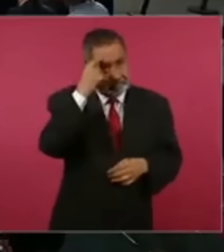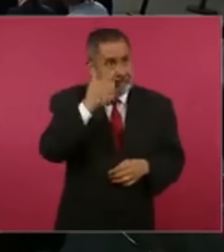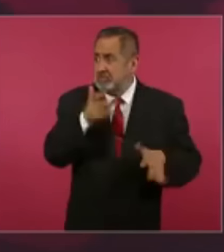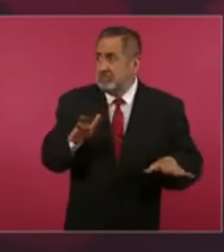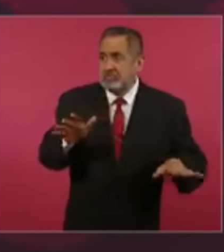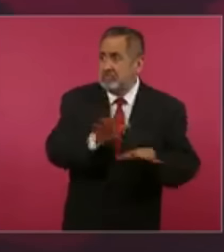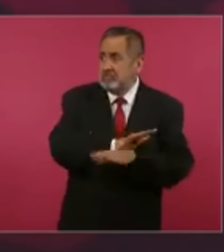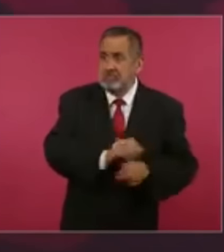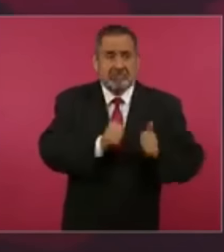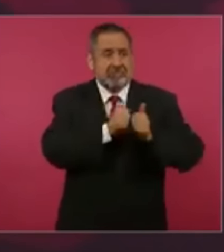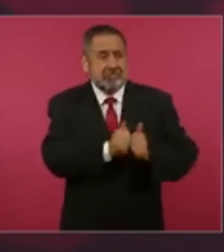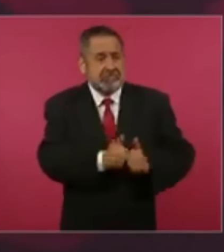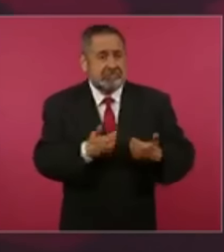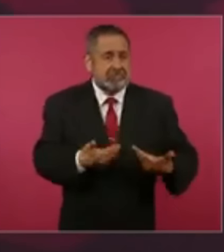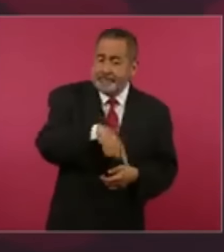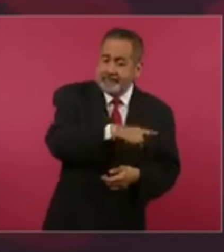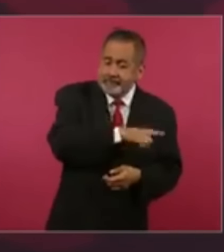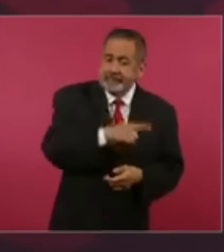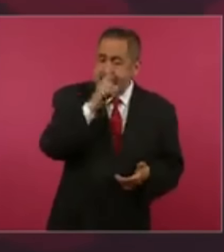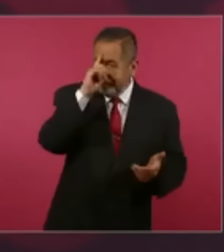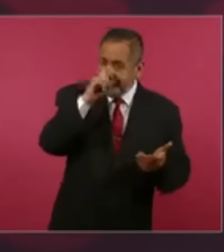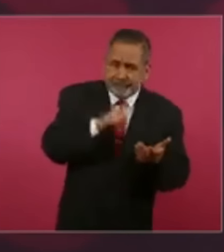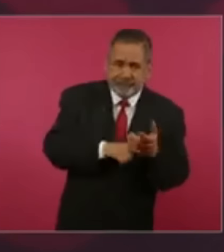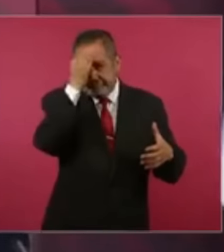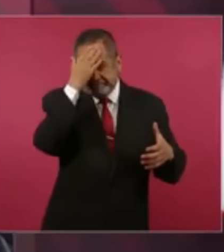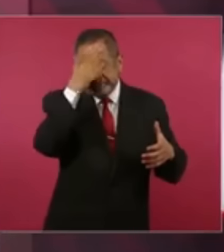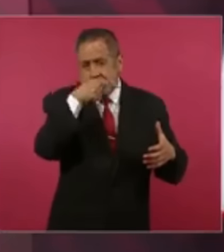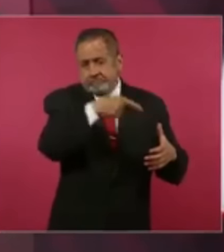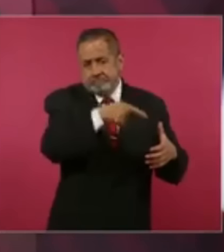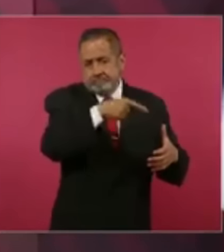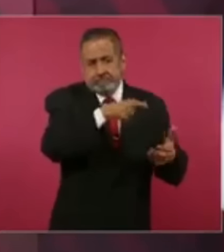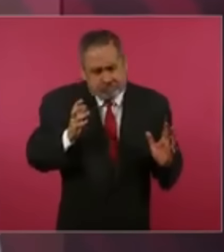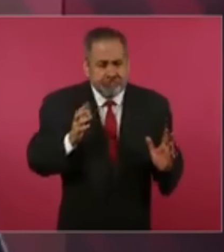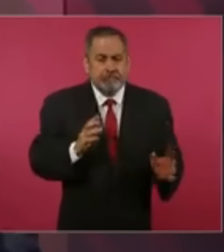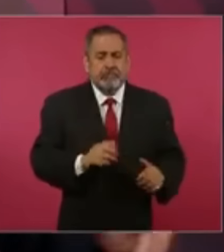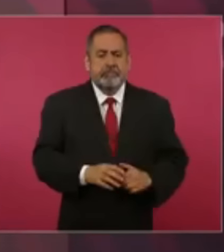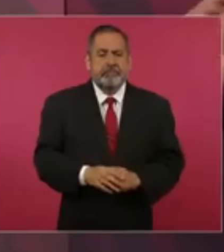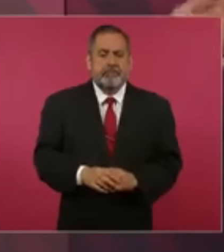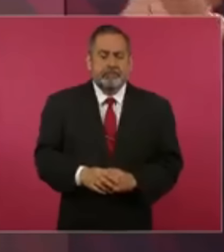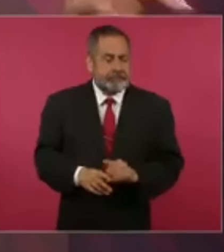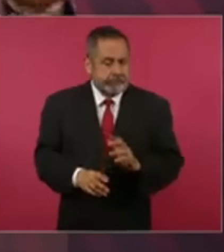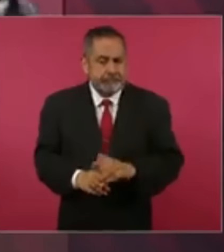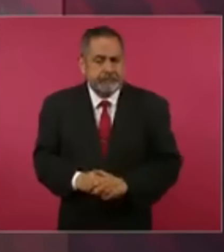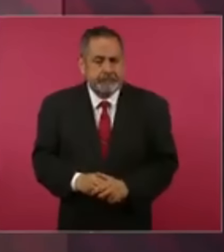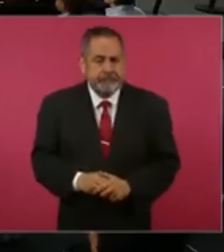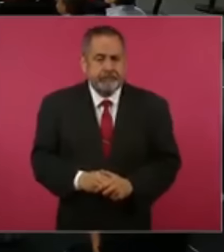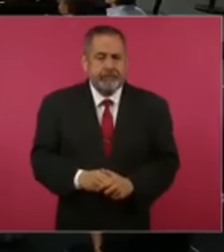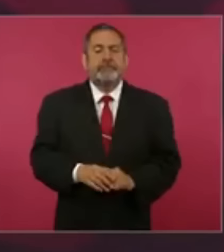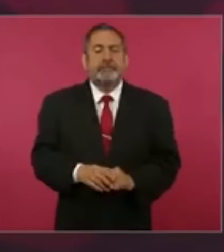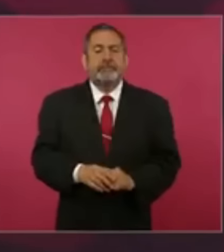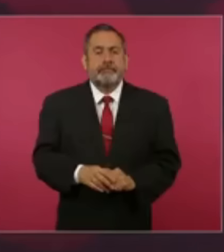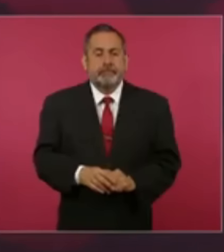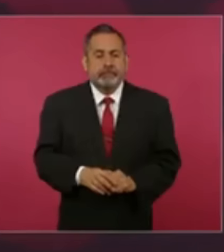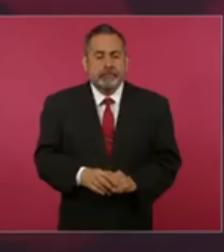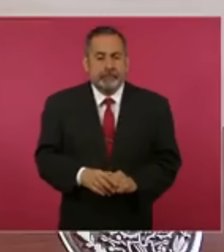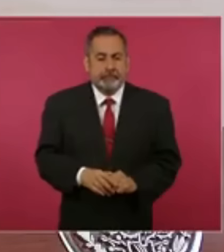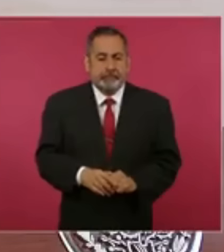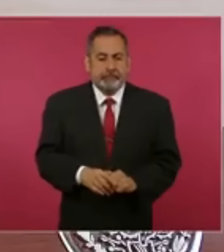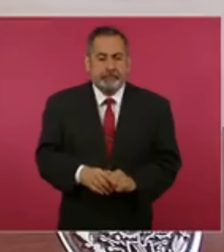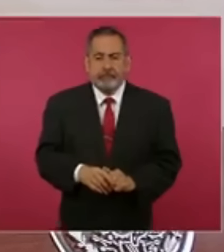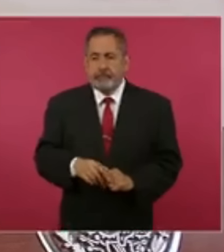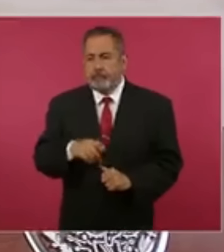que creen en esa corriente de pensamiento. Entonces, no es una persona, en una